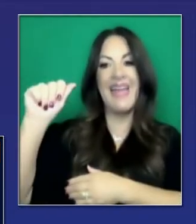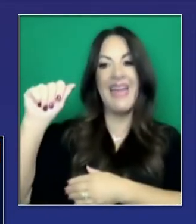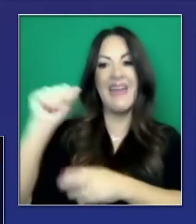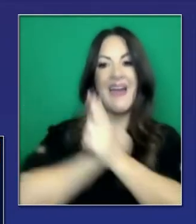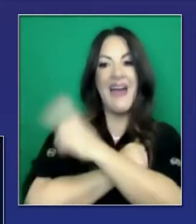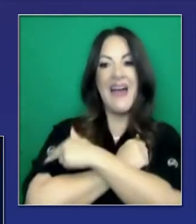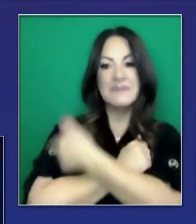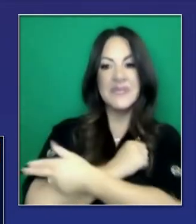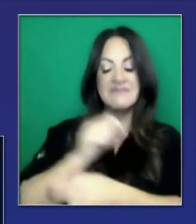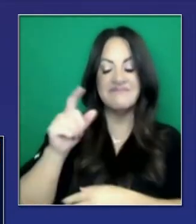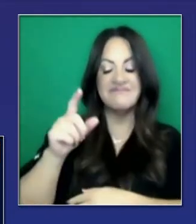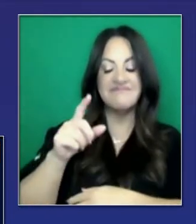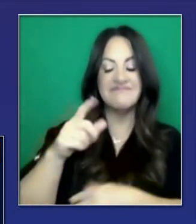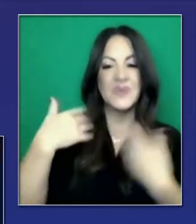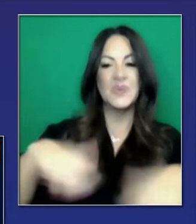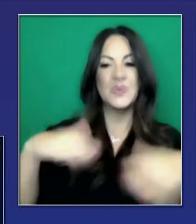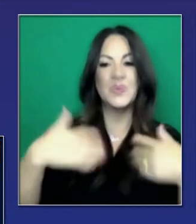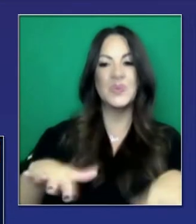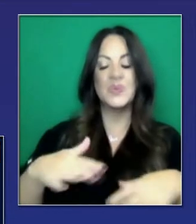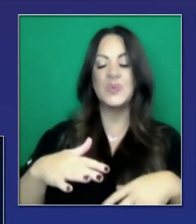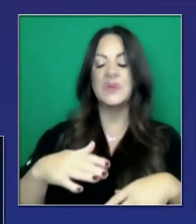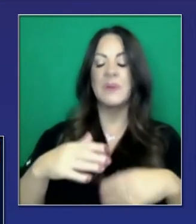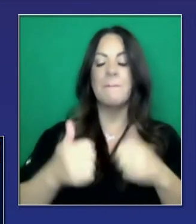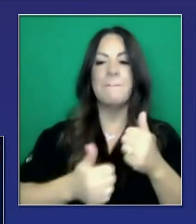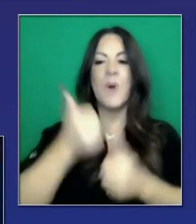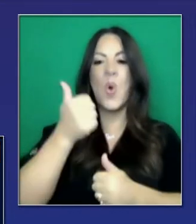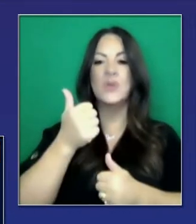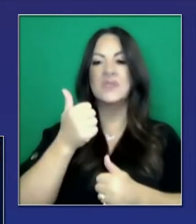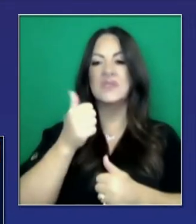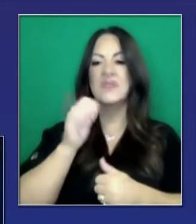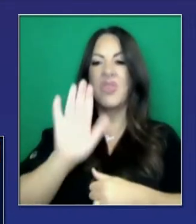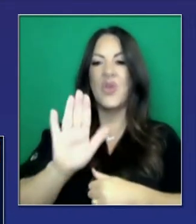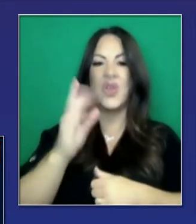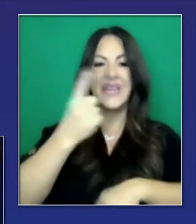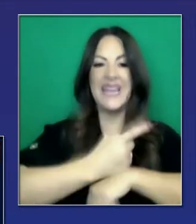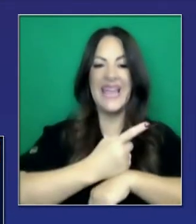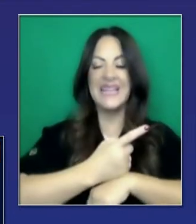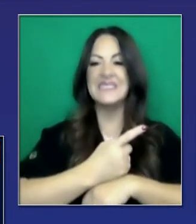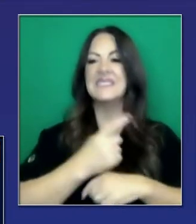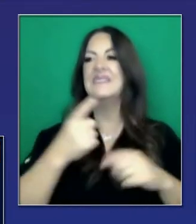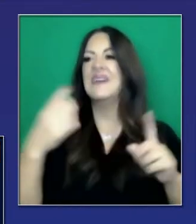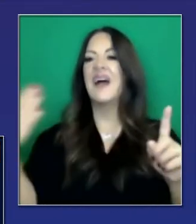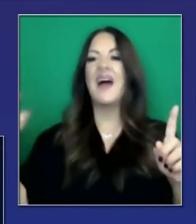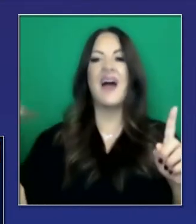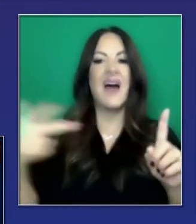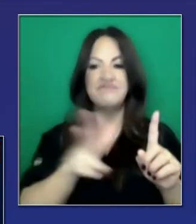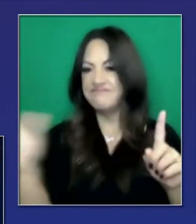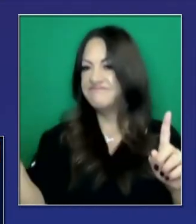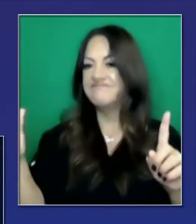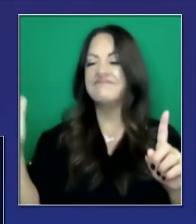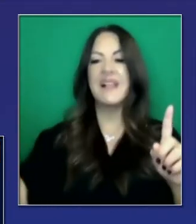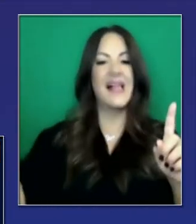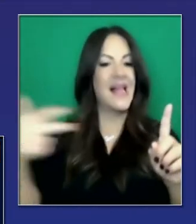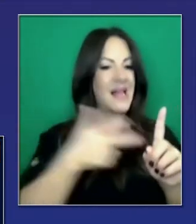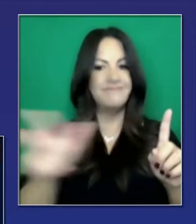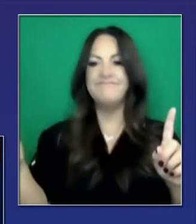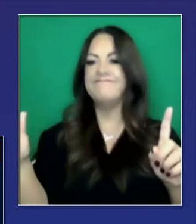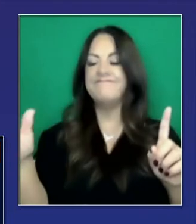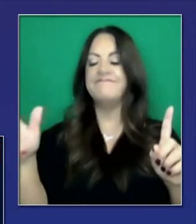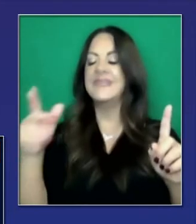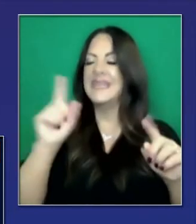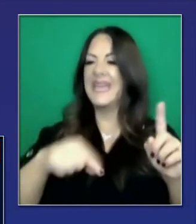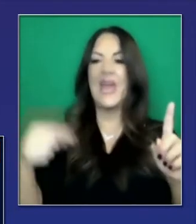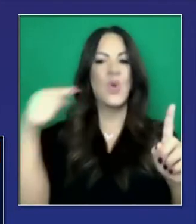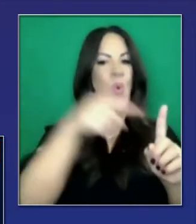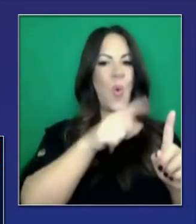condado de Los Ángeles, sus hospitales han pasado dos tercios del día, 16 horas bajo desvíos de ambulancias. Solamente ocho horas